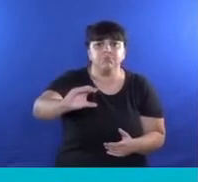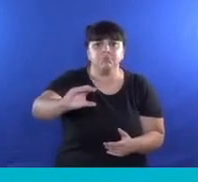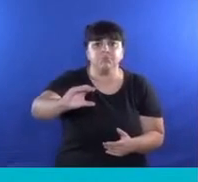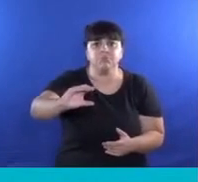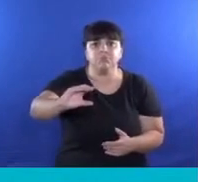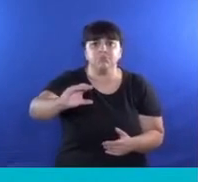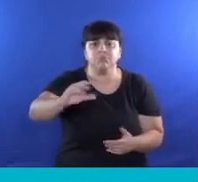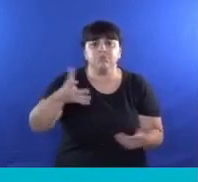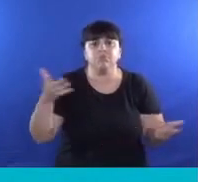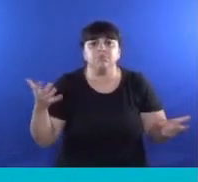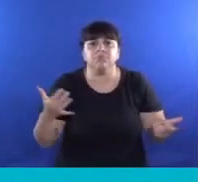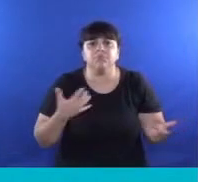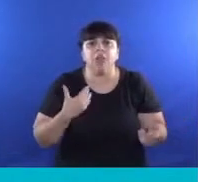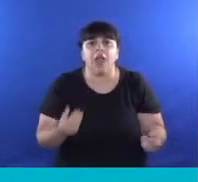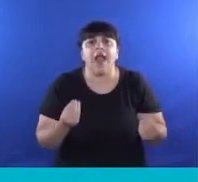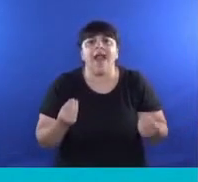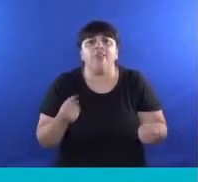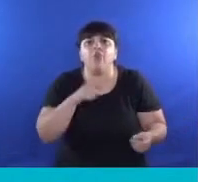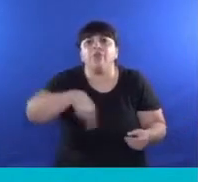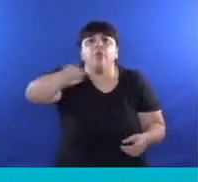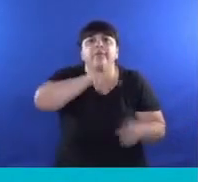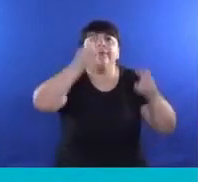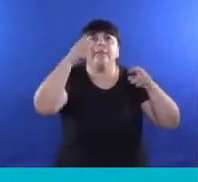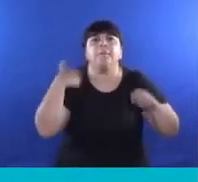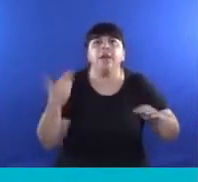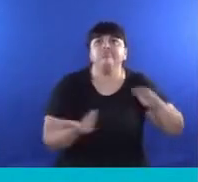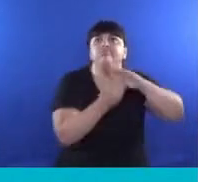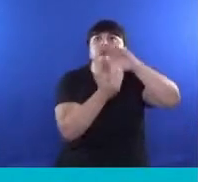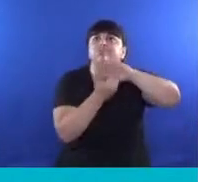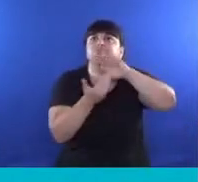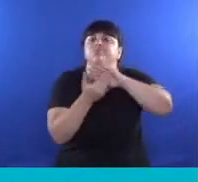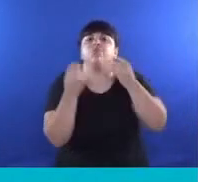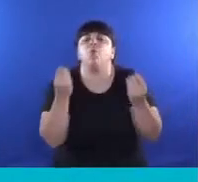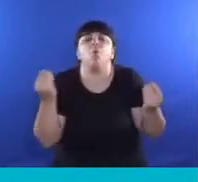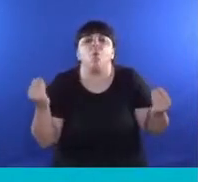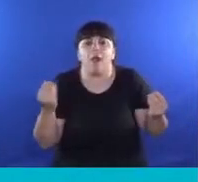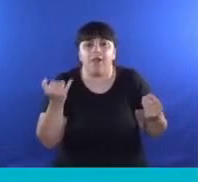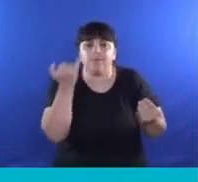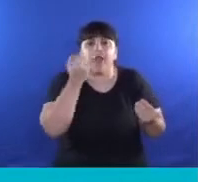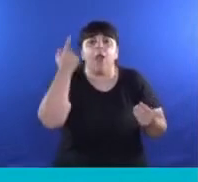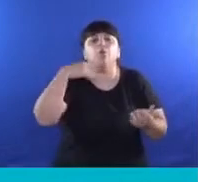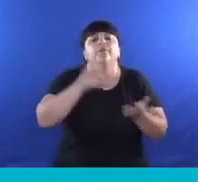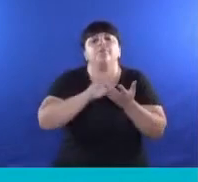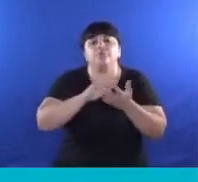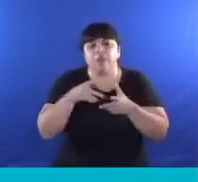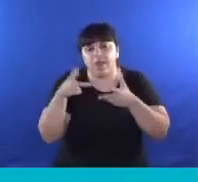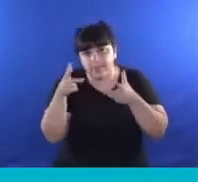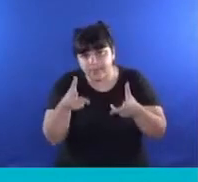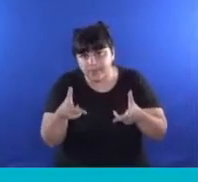¿Dónde fueron esas prioridades? Algunas las mencionó el diputado propinante.